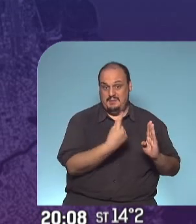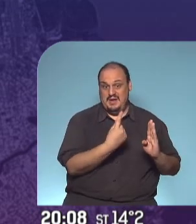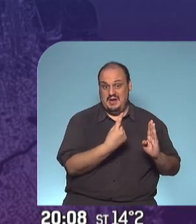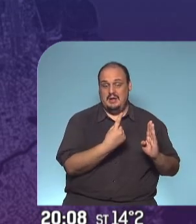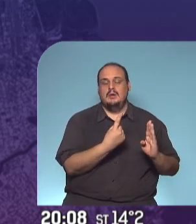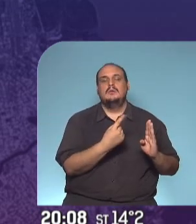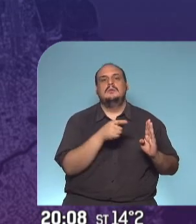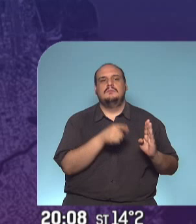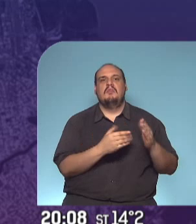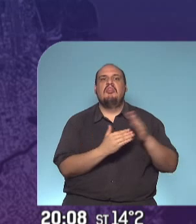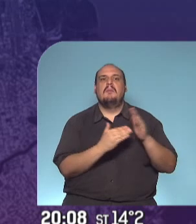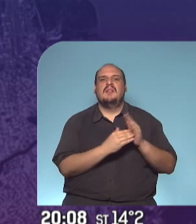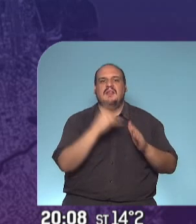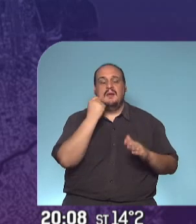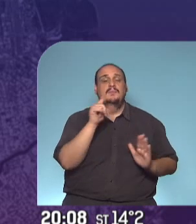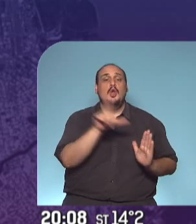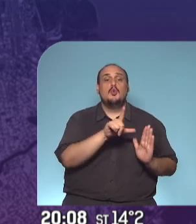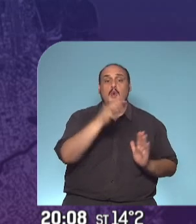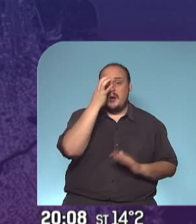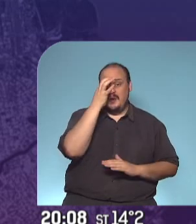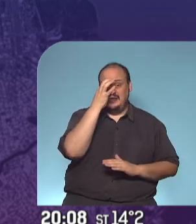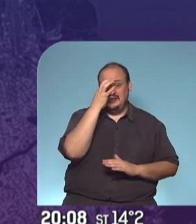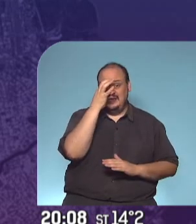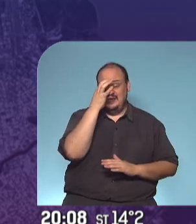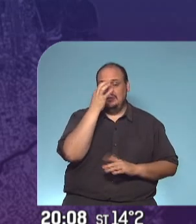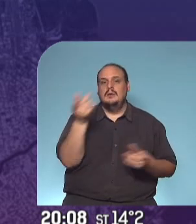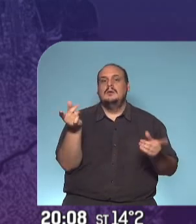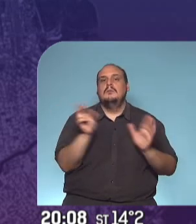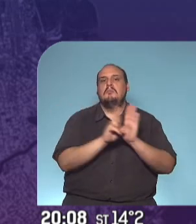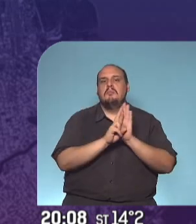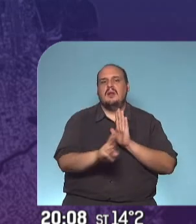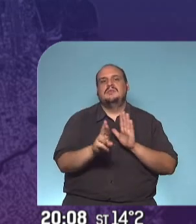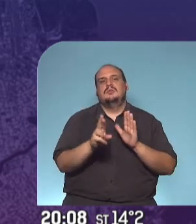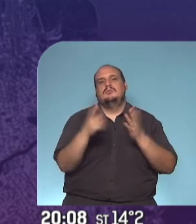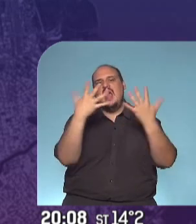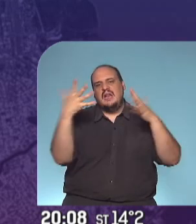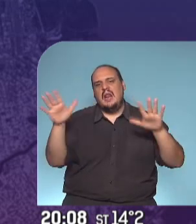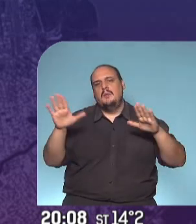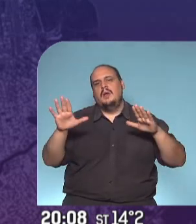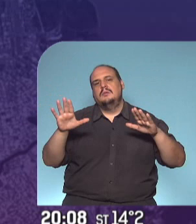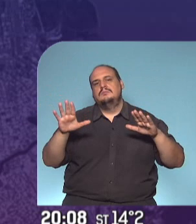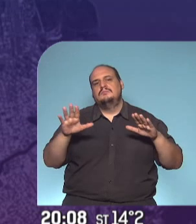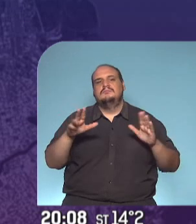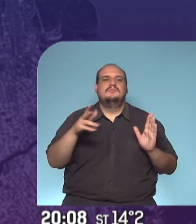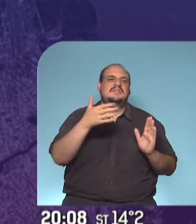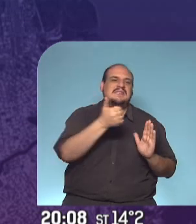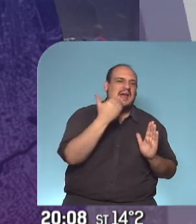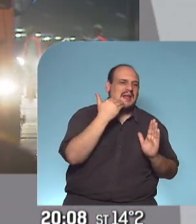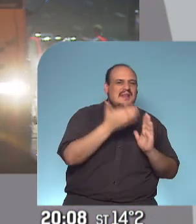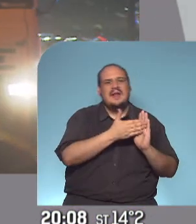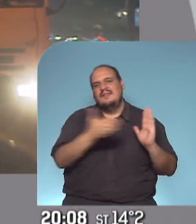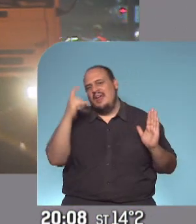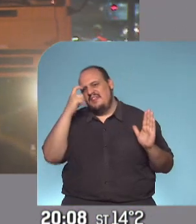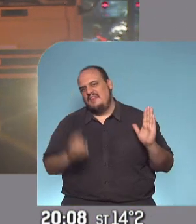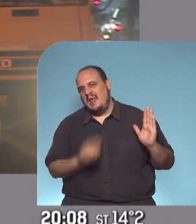abriendo, depende del día. Desde el lunes 20, por ejemplo, actividad para hacer ejercicio al aire libre de 18 a 10 según la terminación